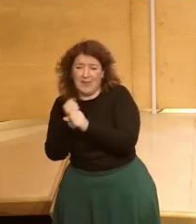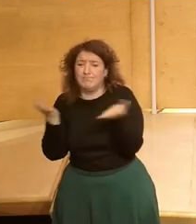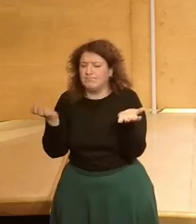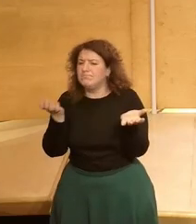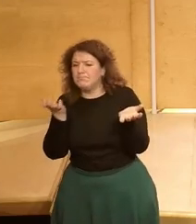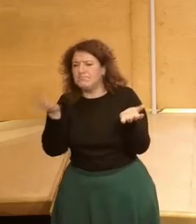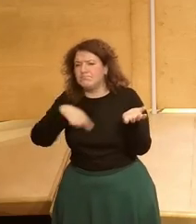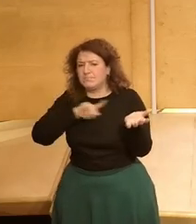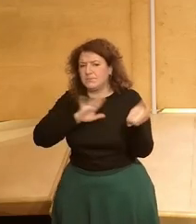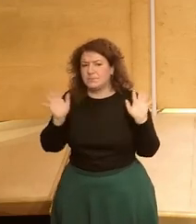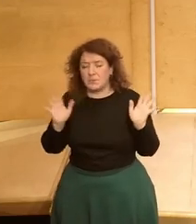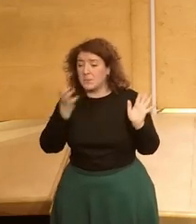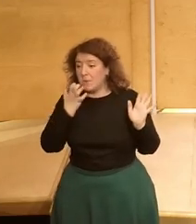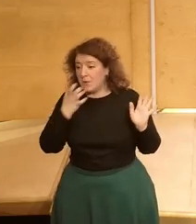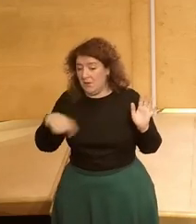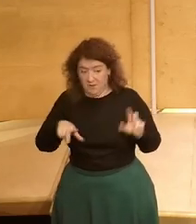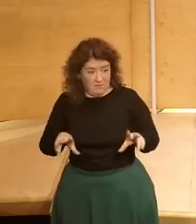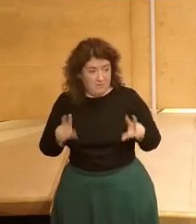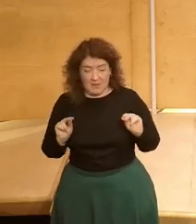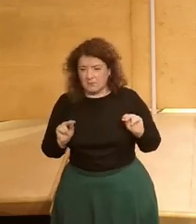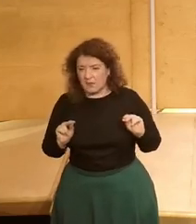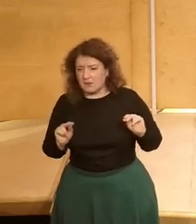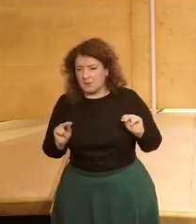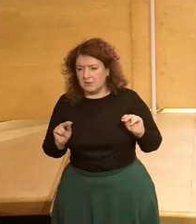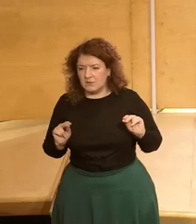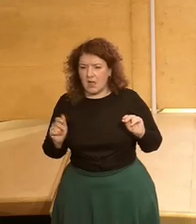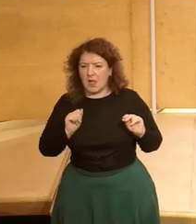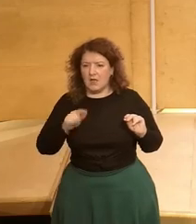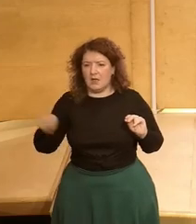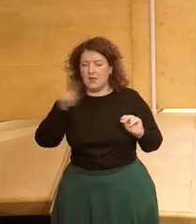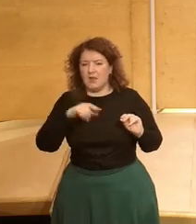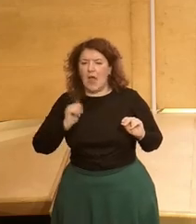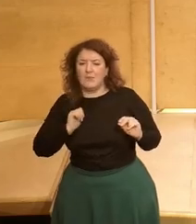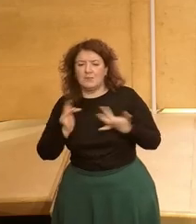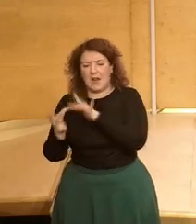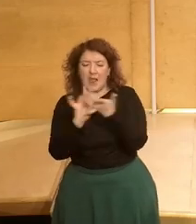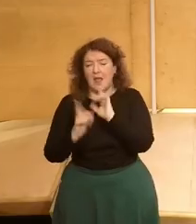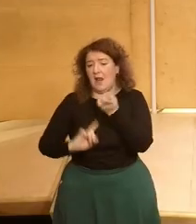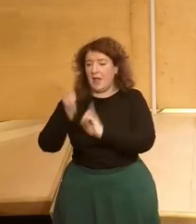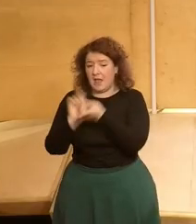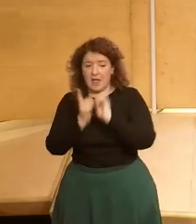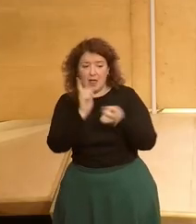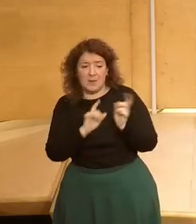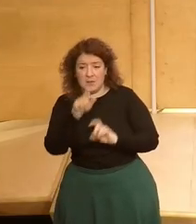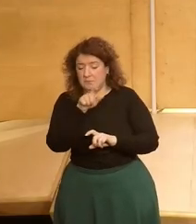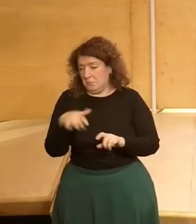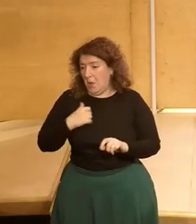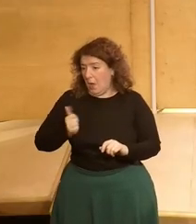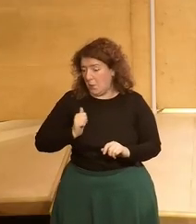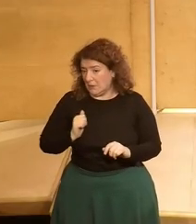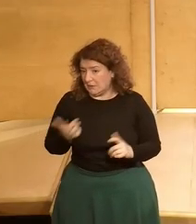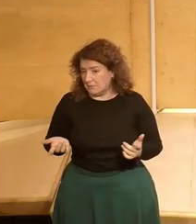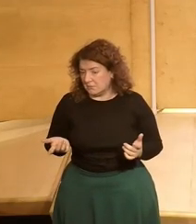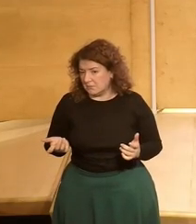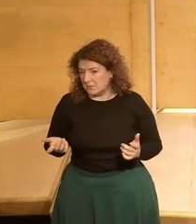simplemente ahora cuando termine todo esto tendremos una ocasión de charlar con personas pero